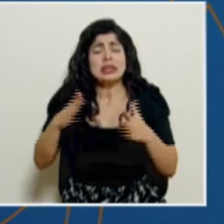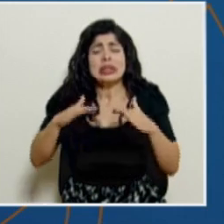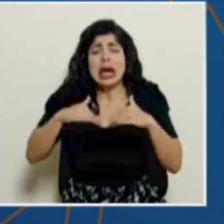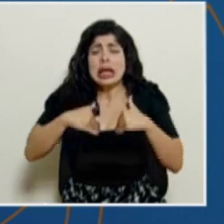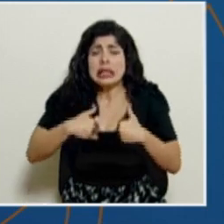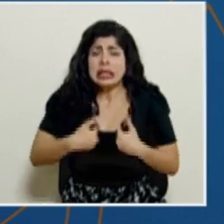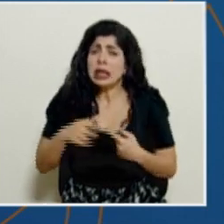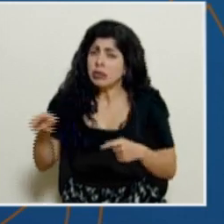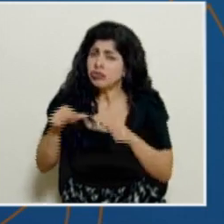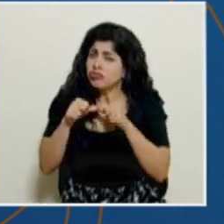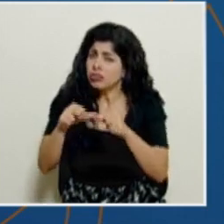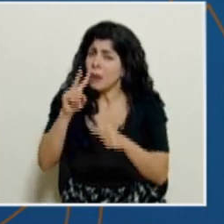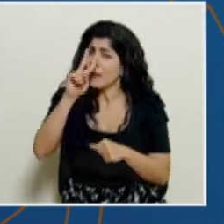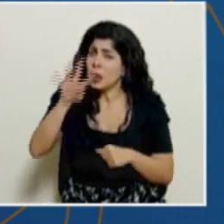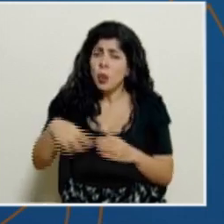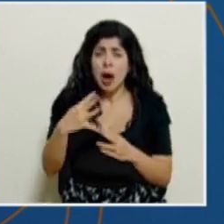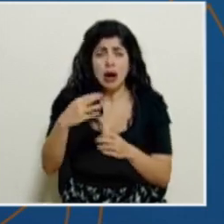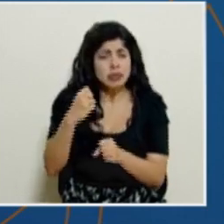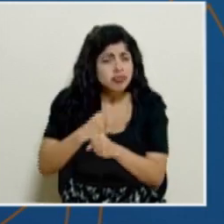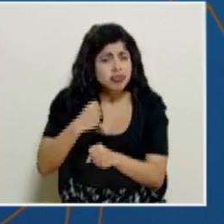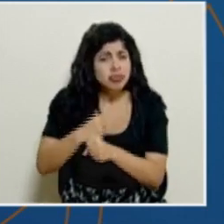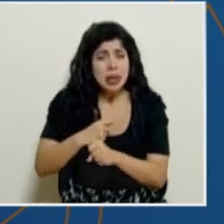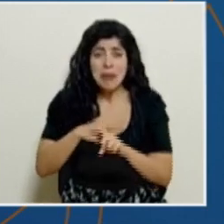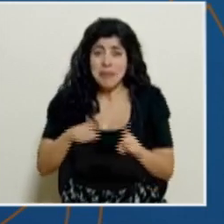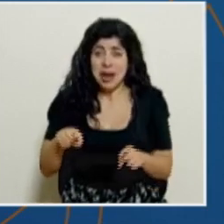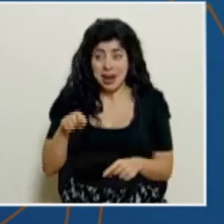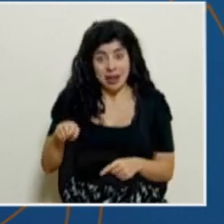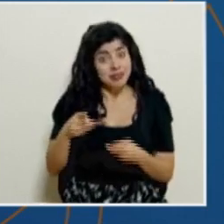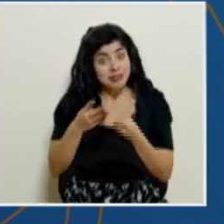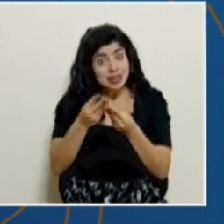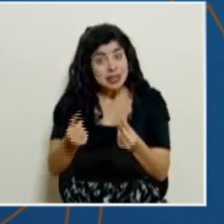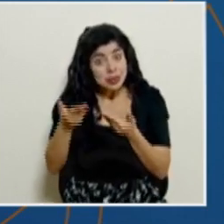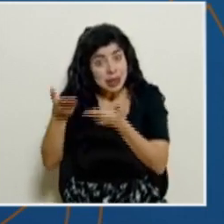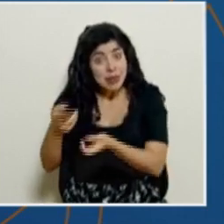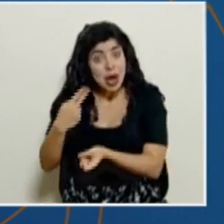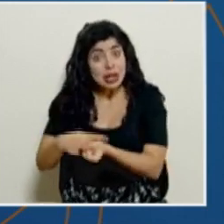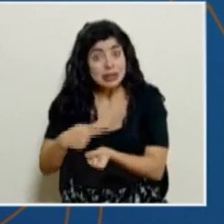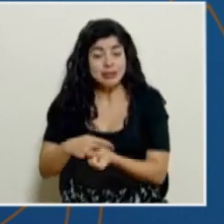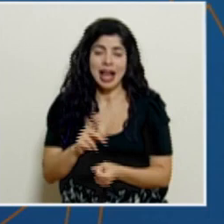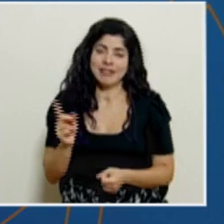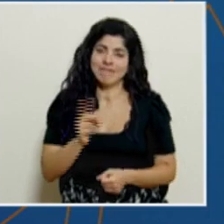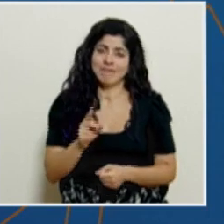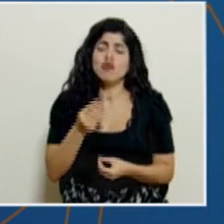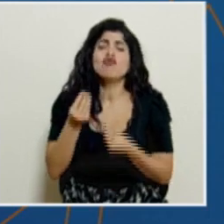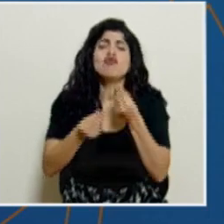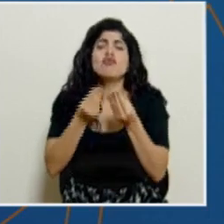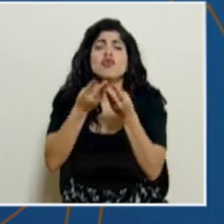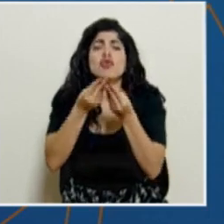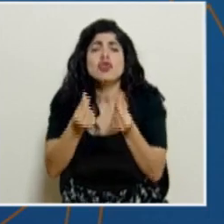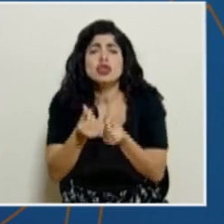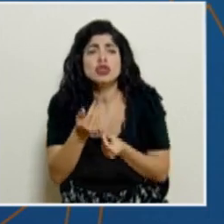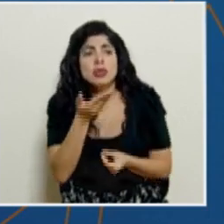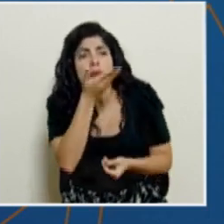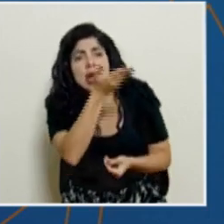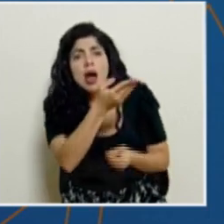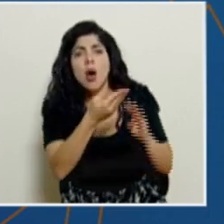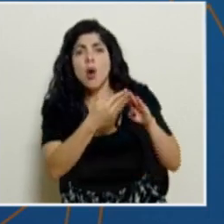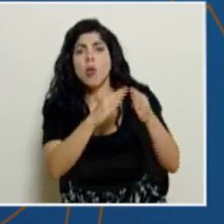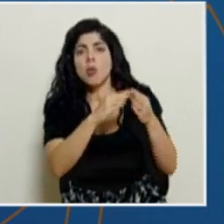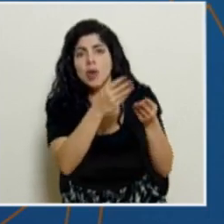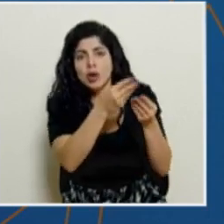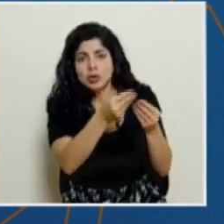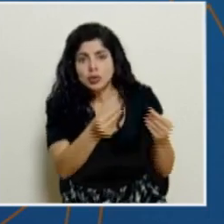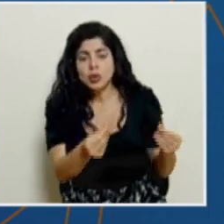a seguir al pie del cañón 24-7, pero esto no se resuelve en los hospitales, se resuelve en cada una de nuestras comunidades,